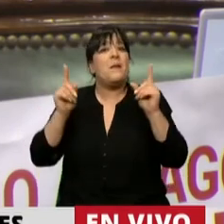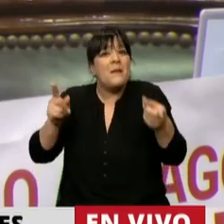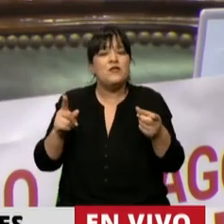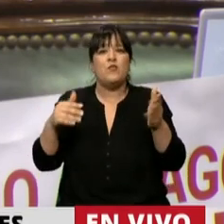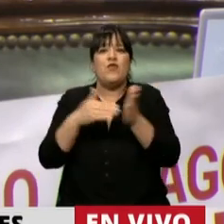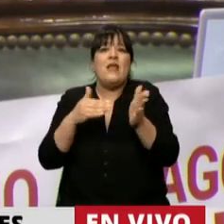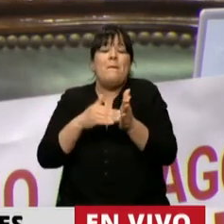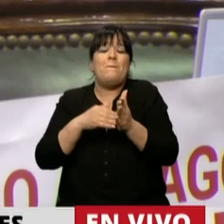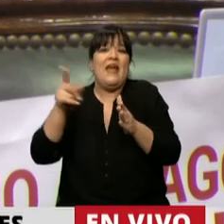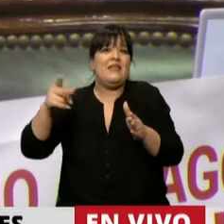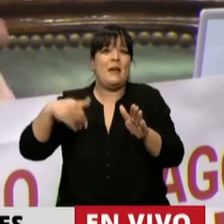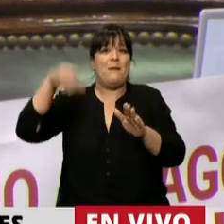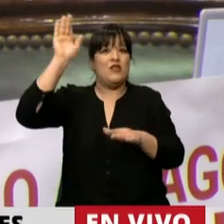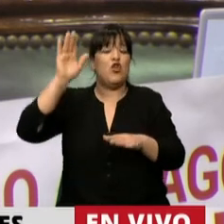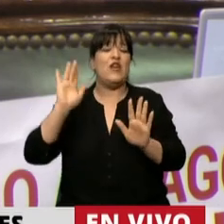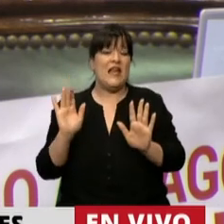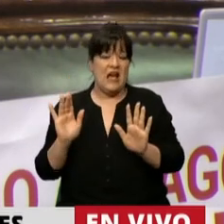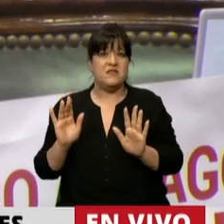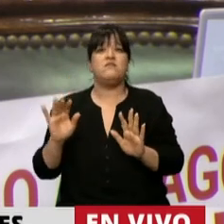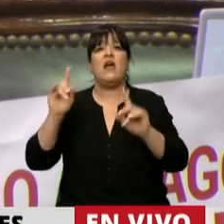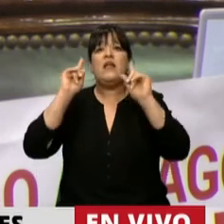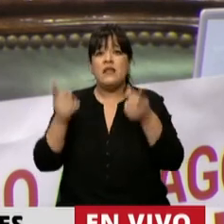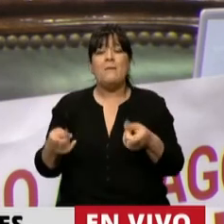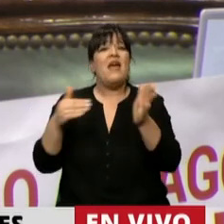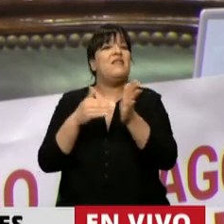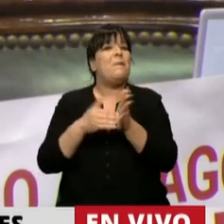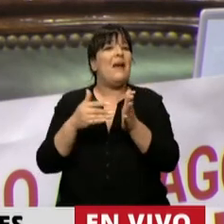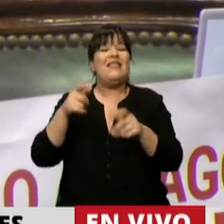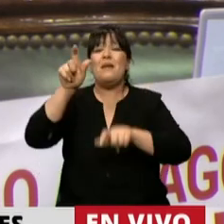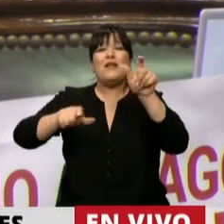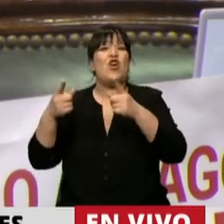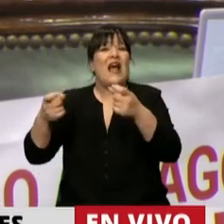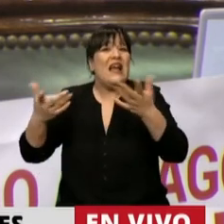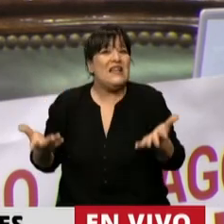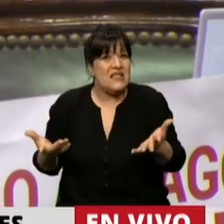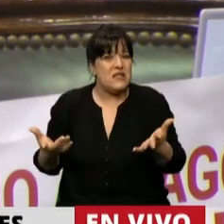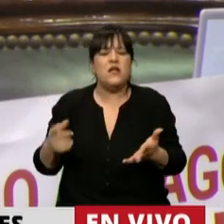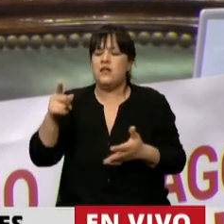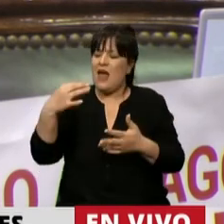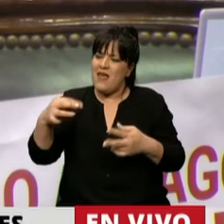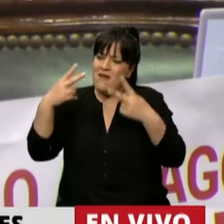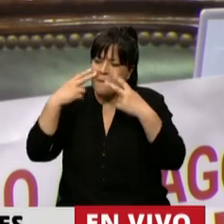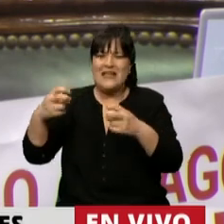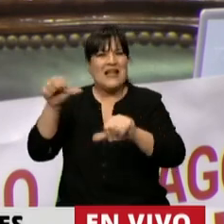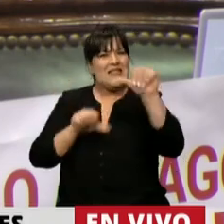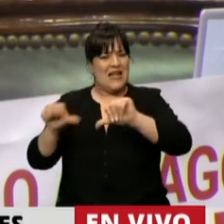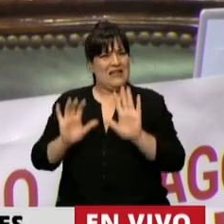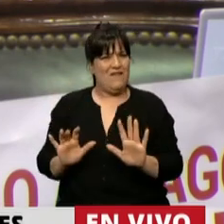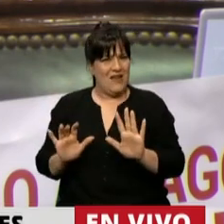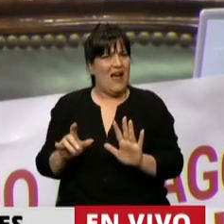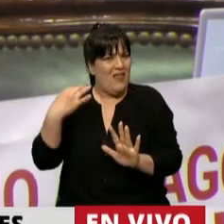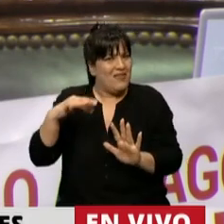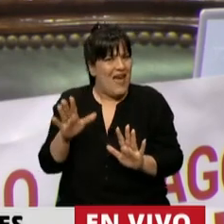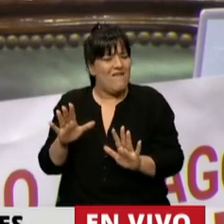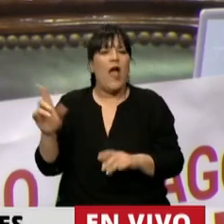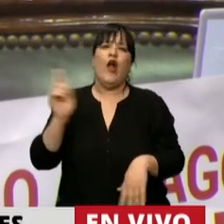los intereses de las grandes mayorías, en función de los intereses de la humanidad, desarrollar la investigación científica y no hacerlo